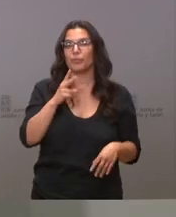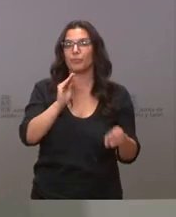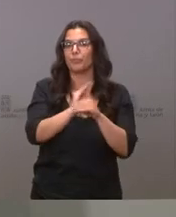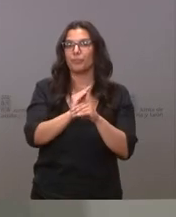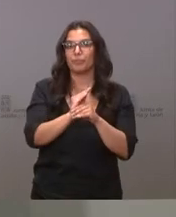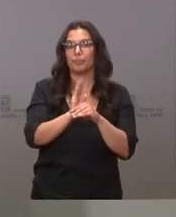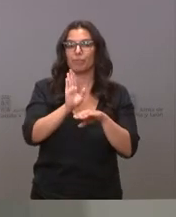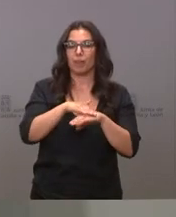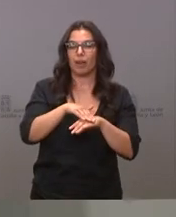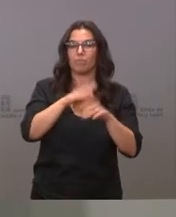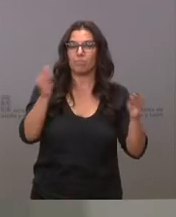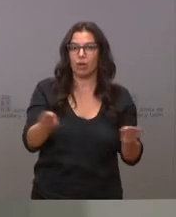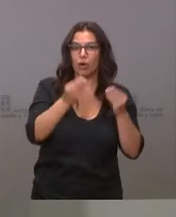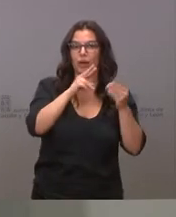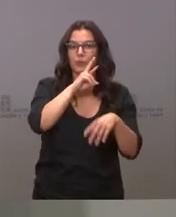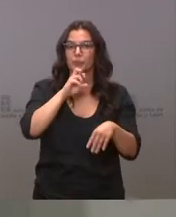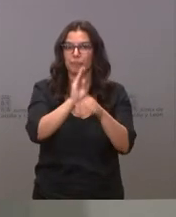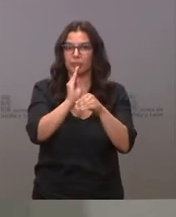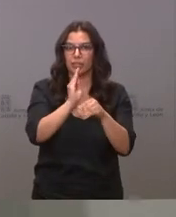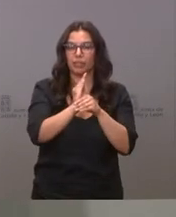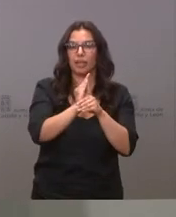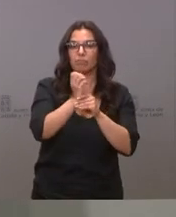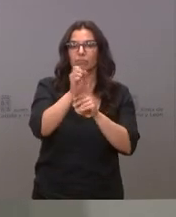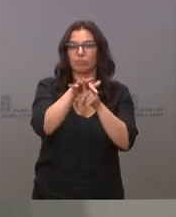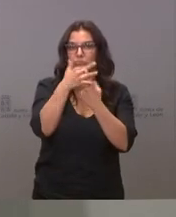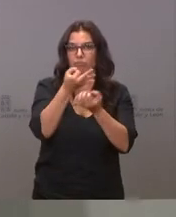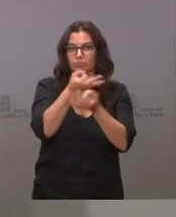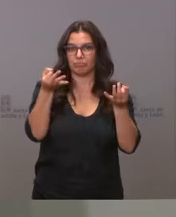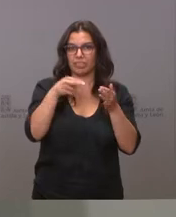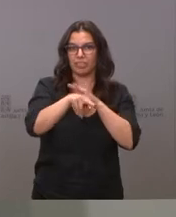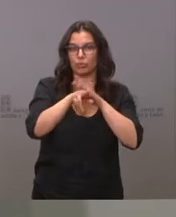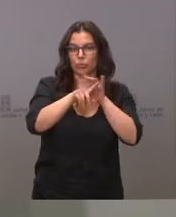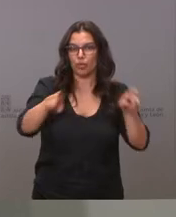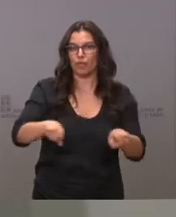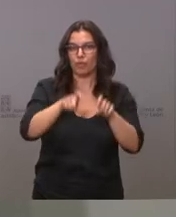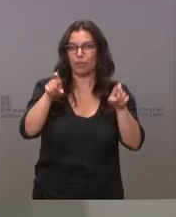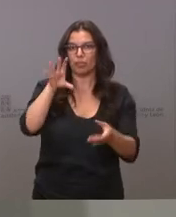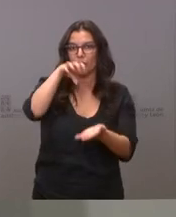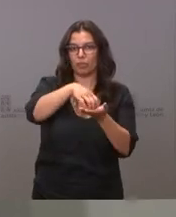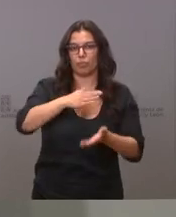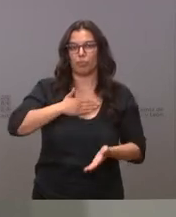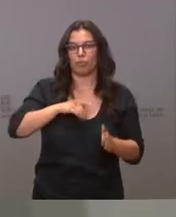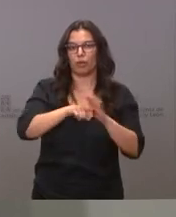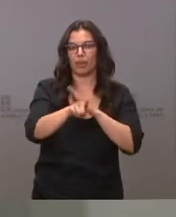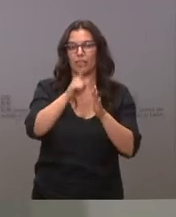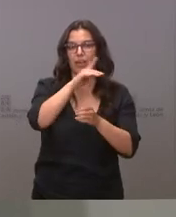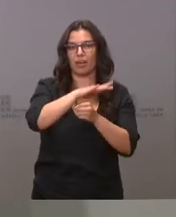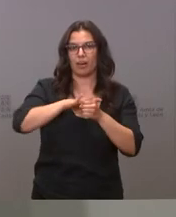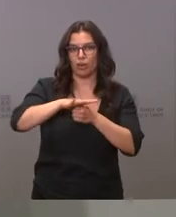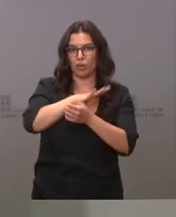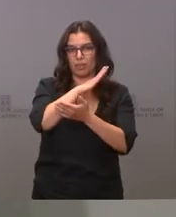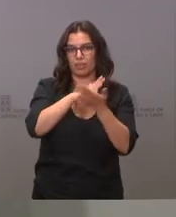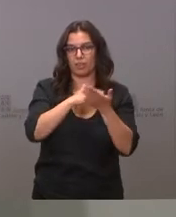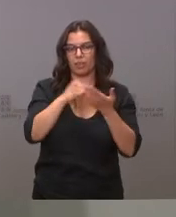mejorar, mantener en las condiciones óptimas los recursos informáticos de los centros que dependen de la Gerencia Regional de